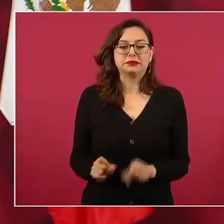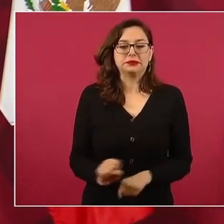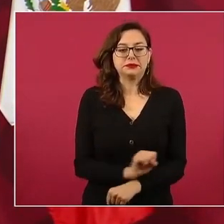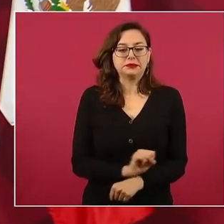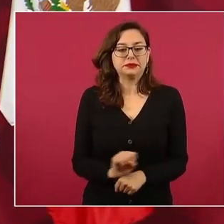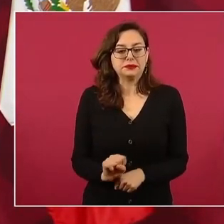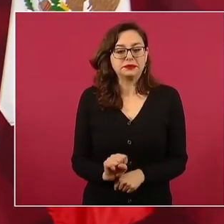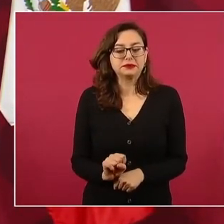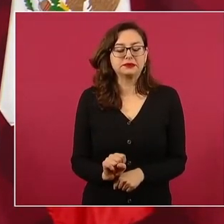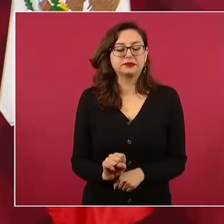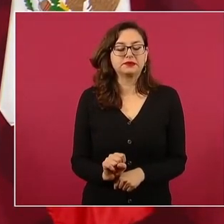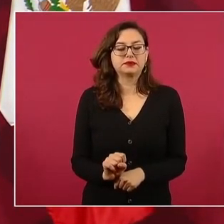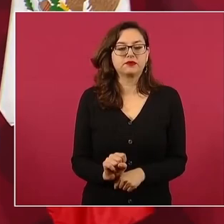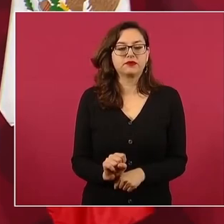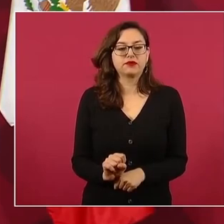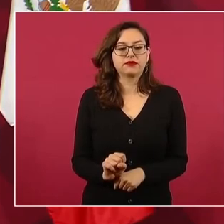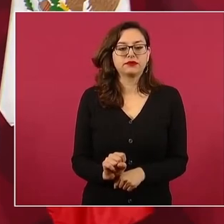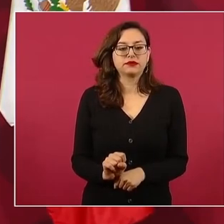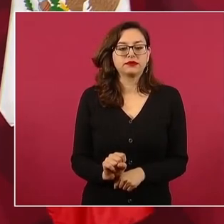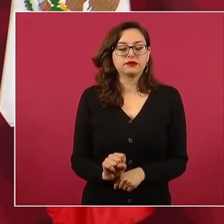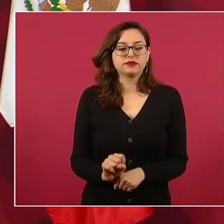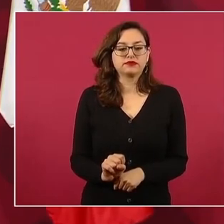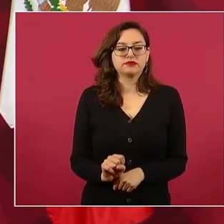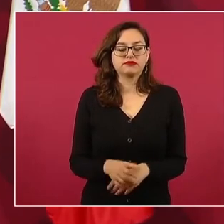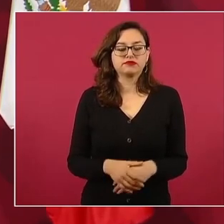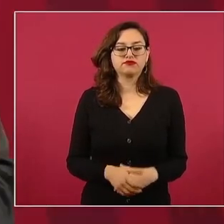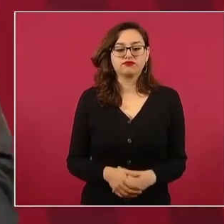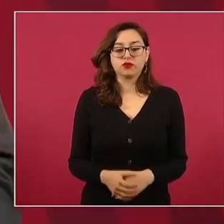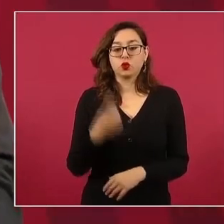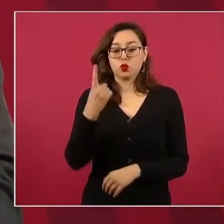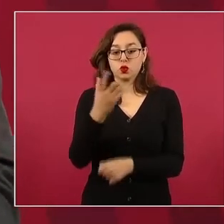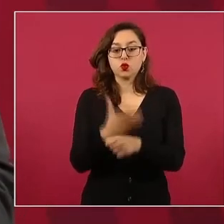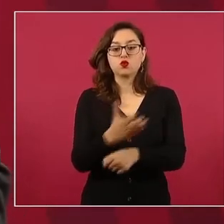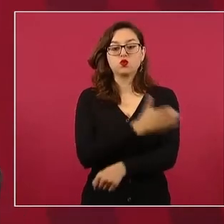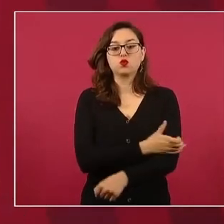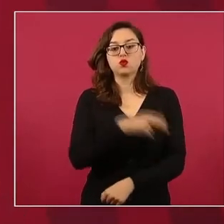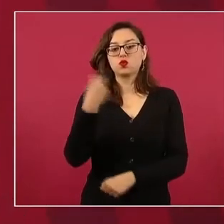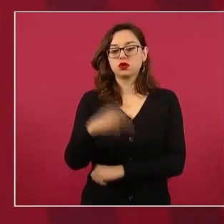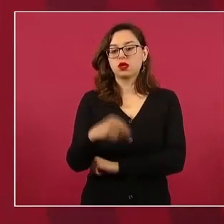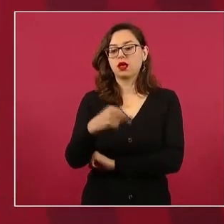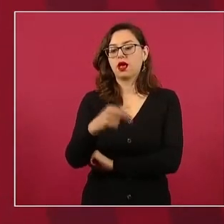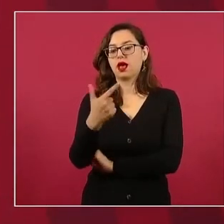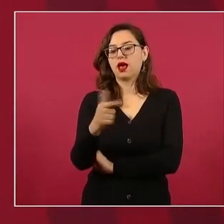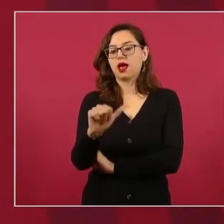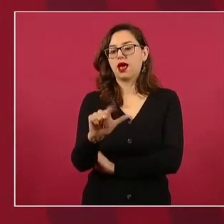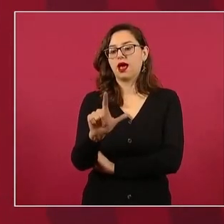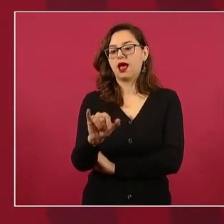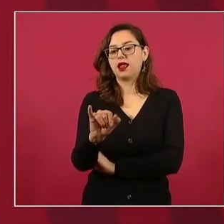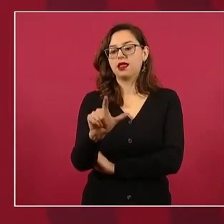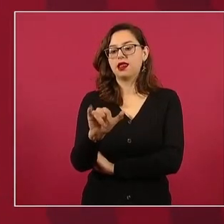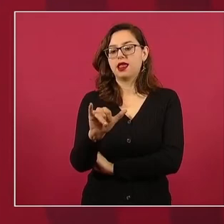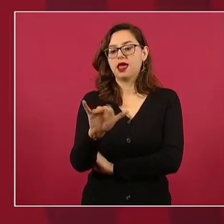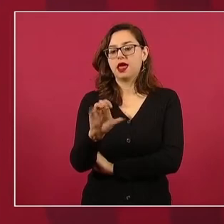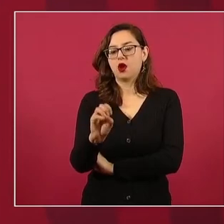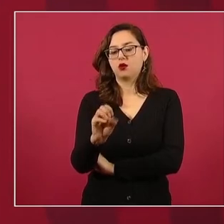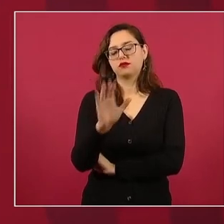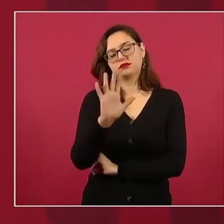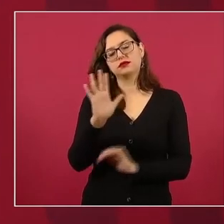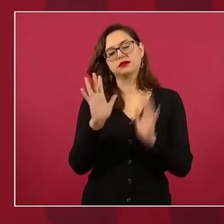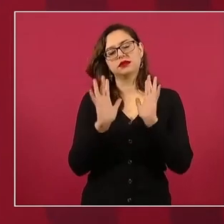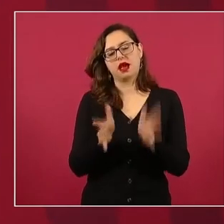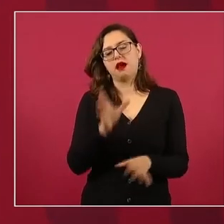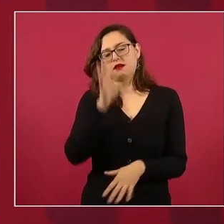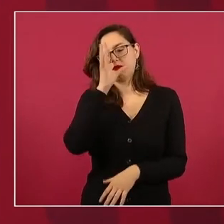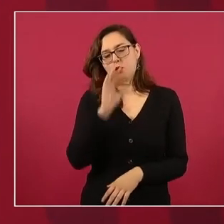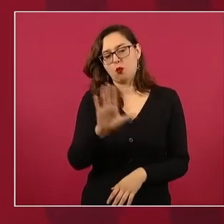Había un compañero, Galileo, ya falleció, Galileo ya